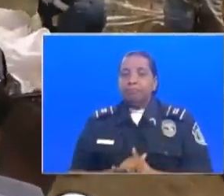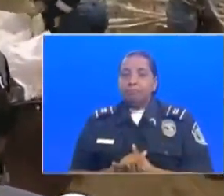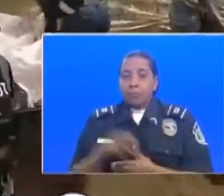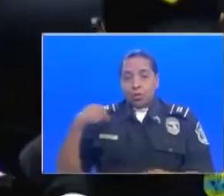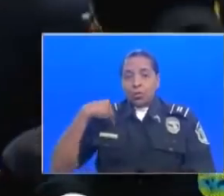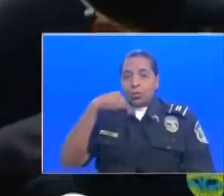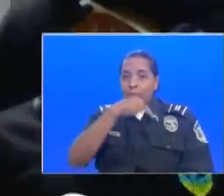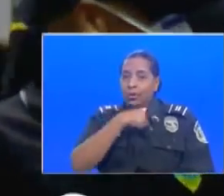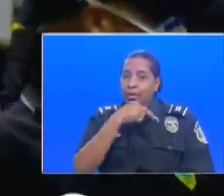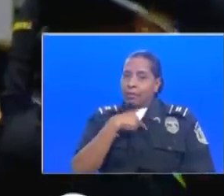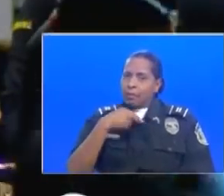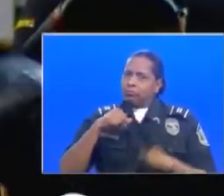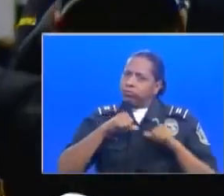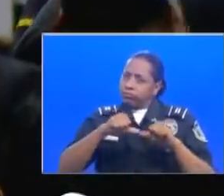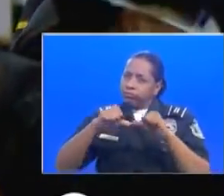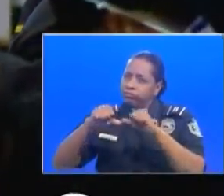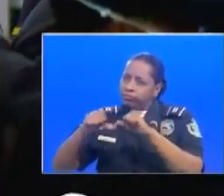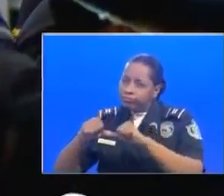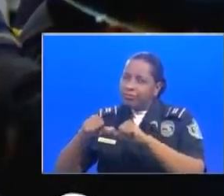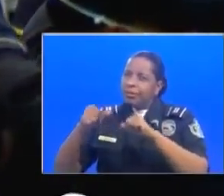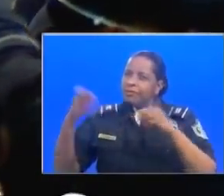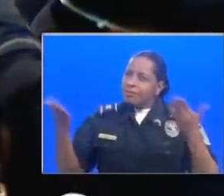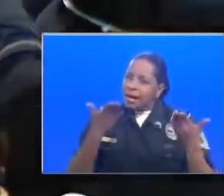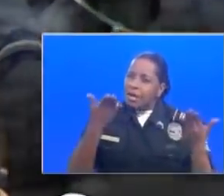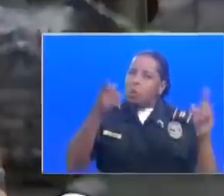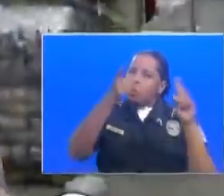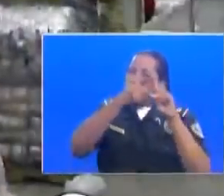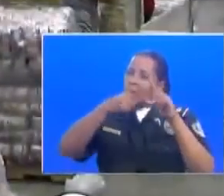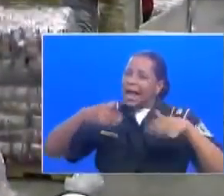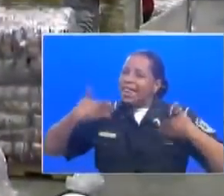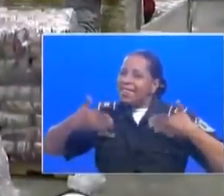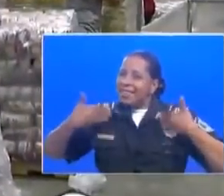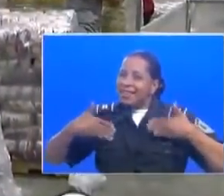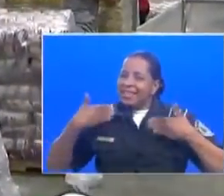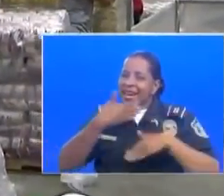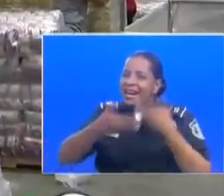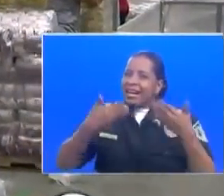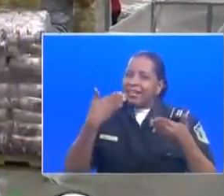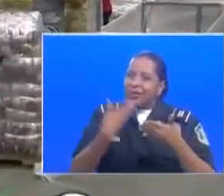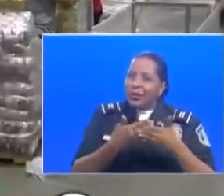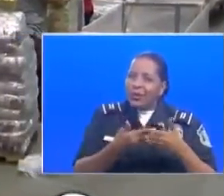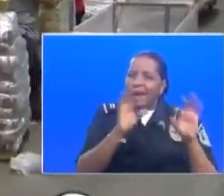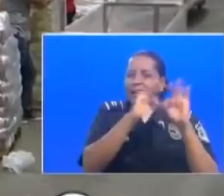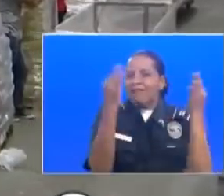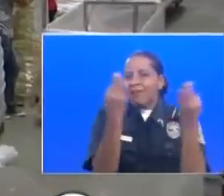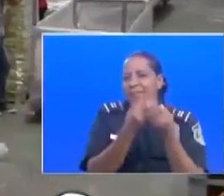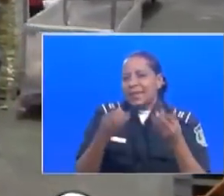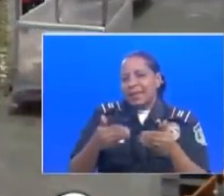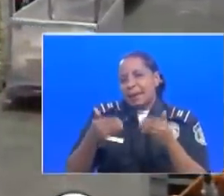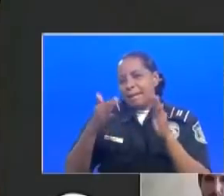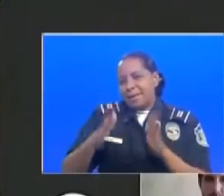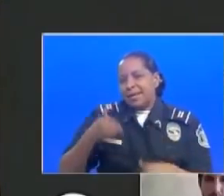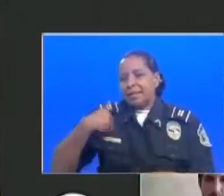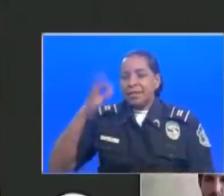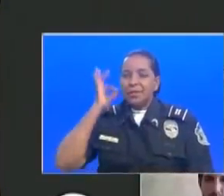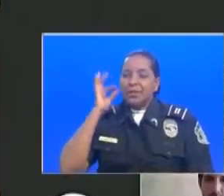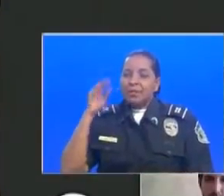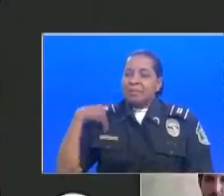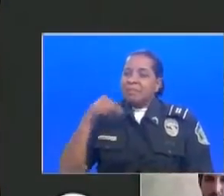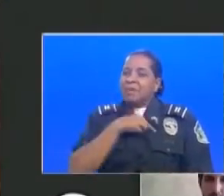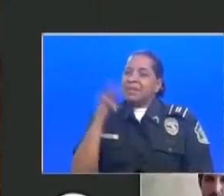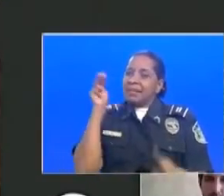Nosotros tenemos que inyectar algo de alegría a las familias panameñas. Nuestra misión